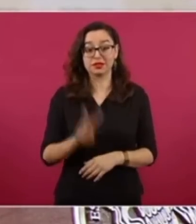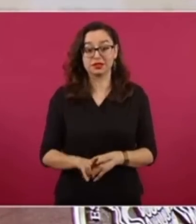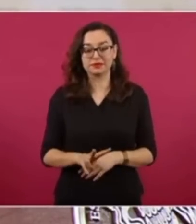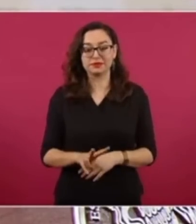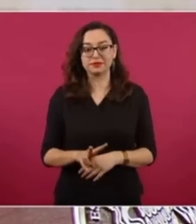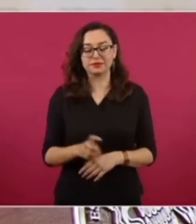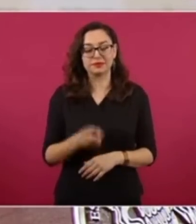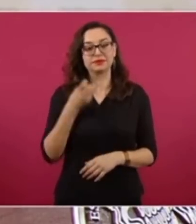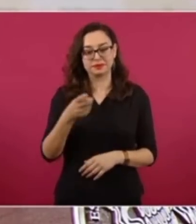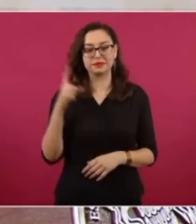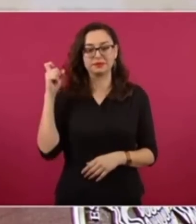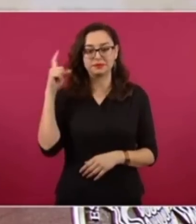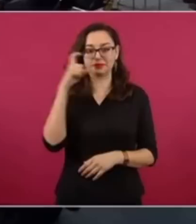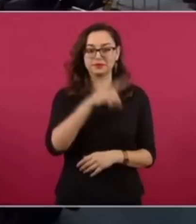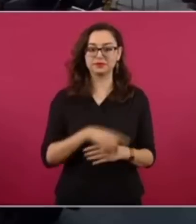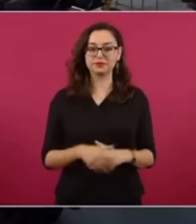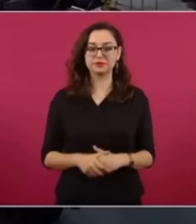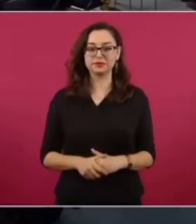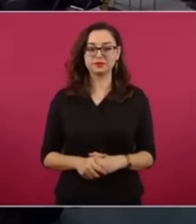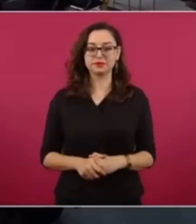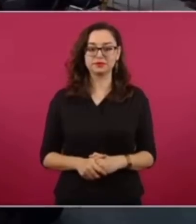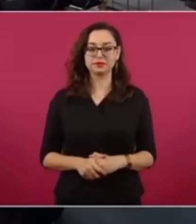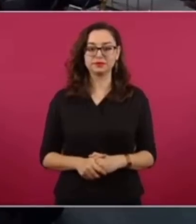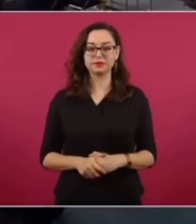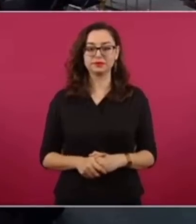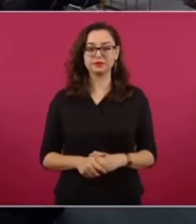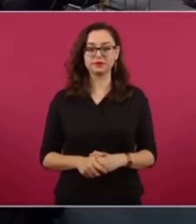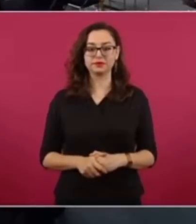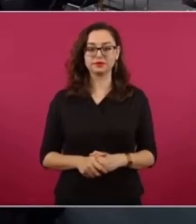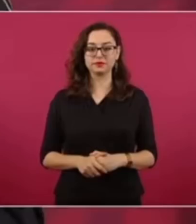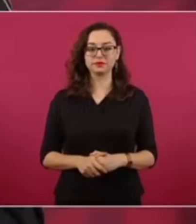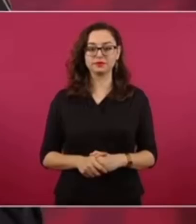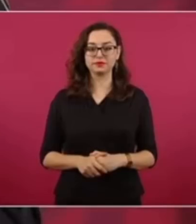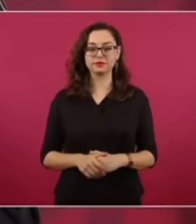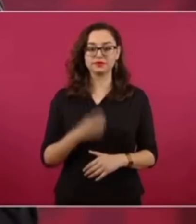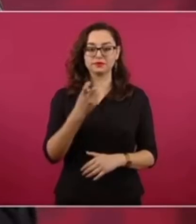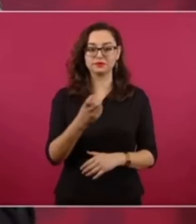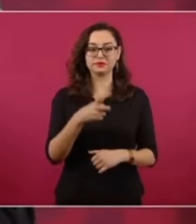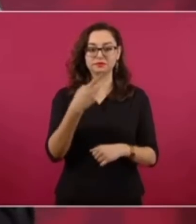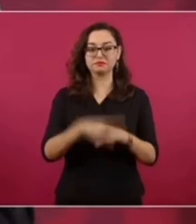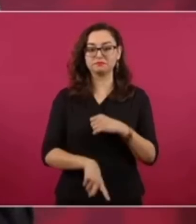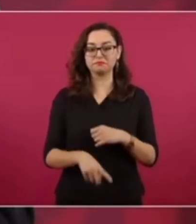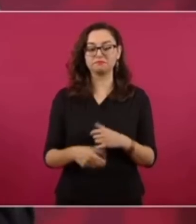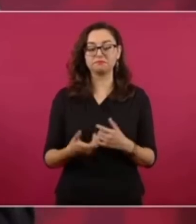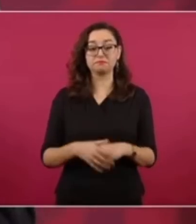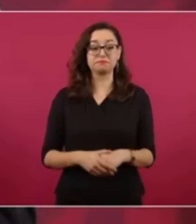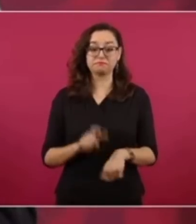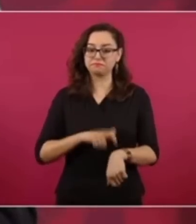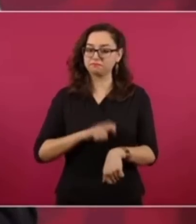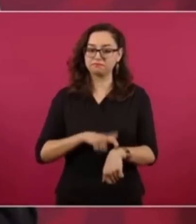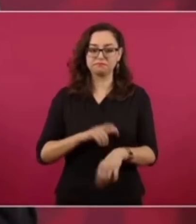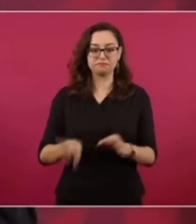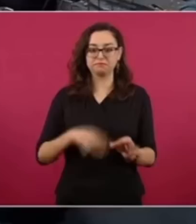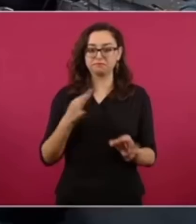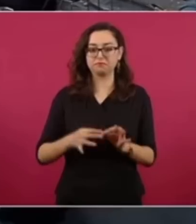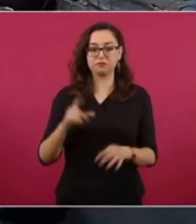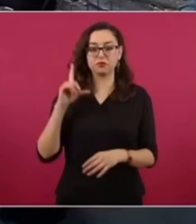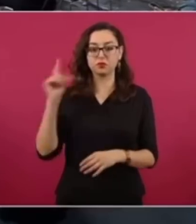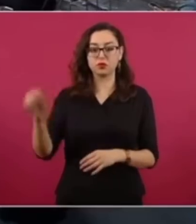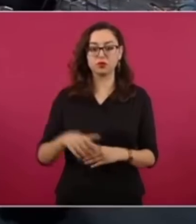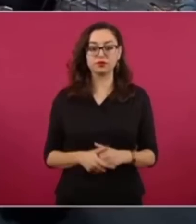tensa mucho y tiene una afectación. Eso es todo. Bueno, ya porque me voy.